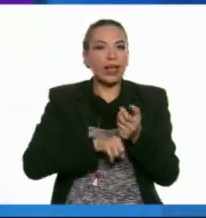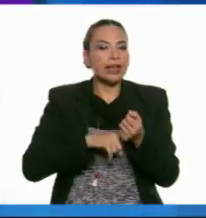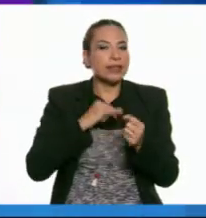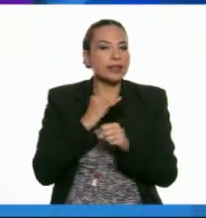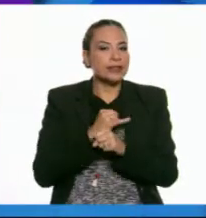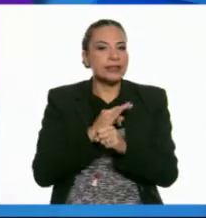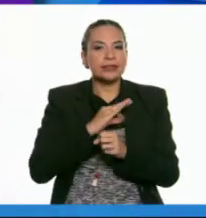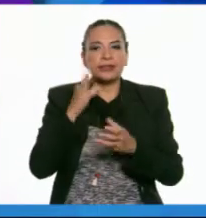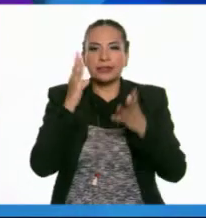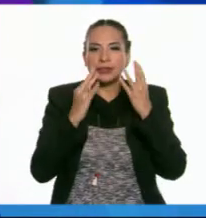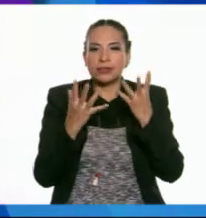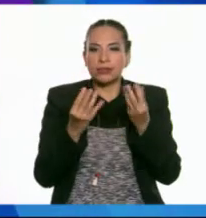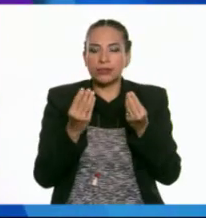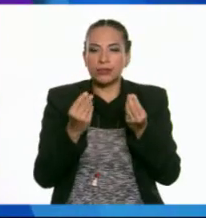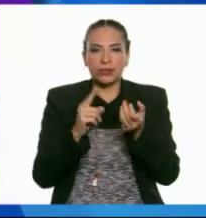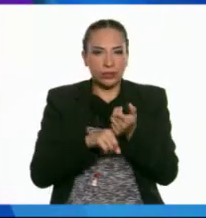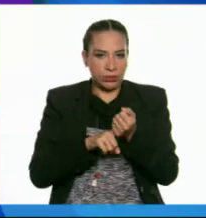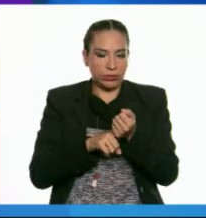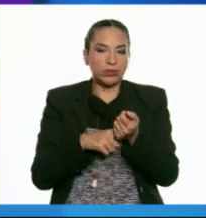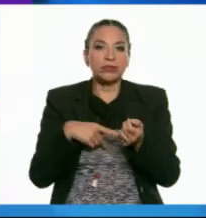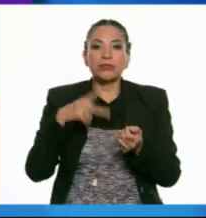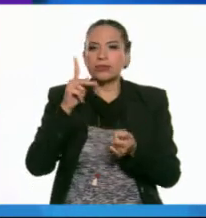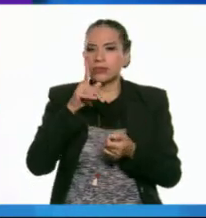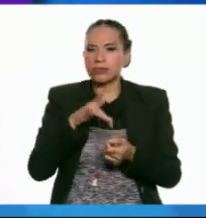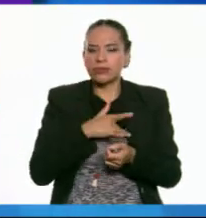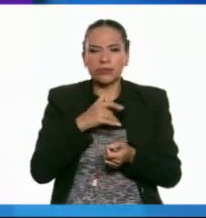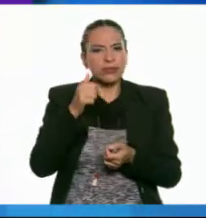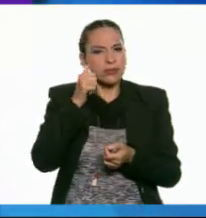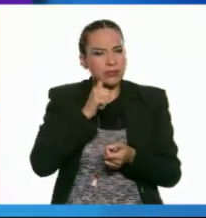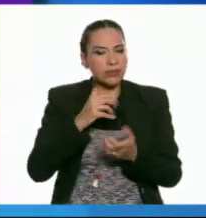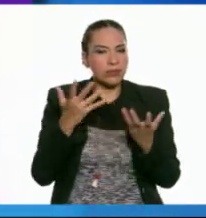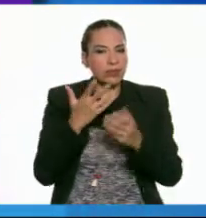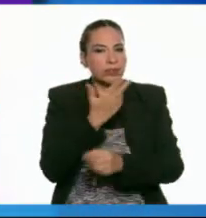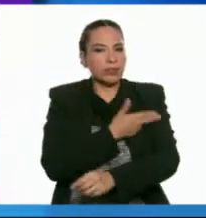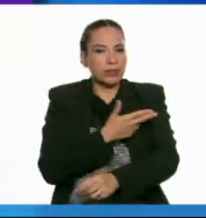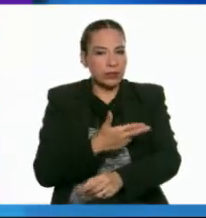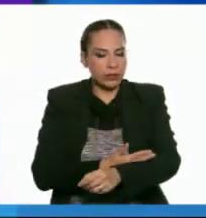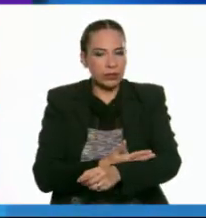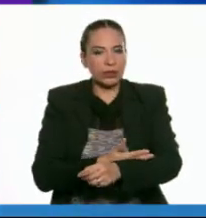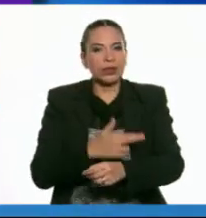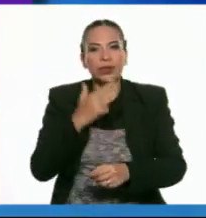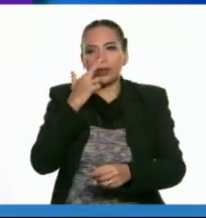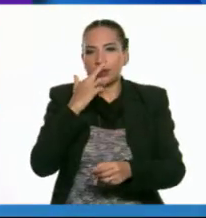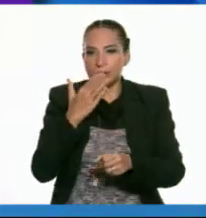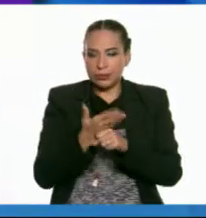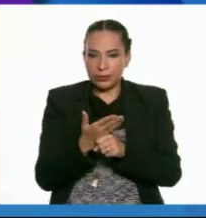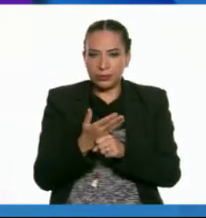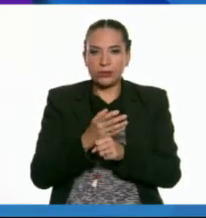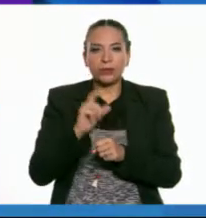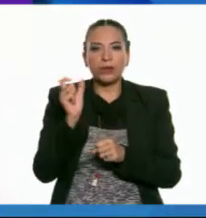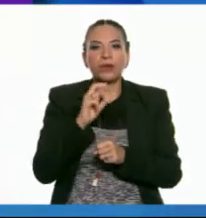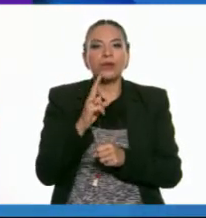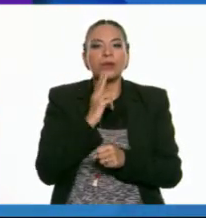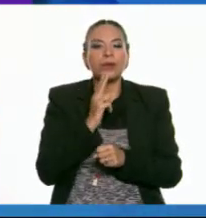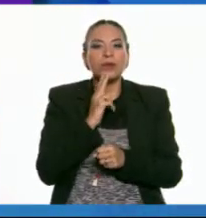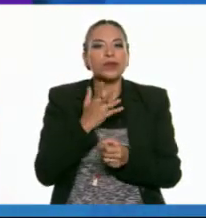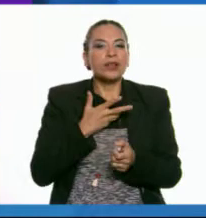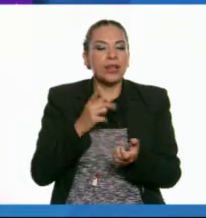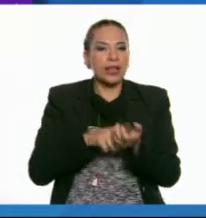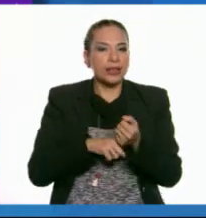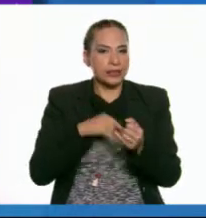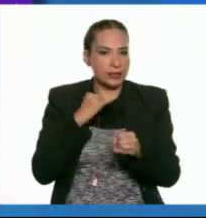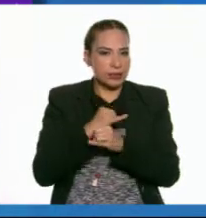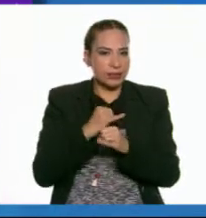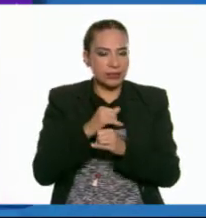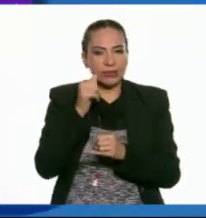puede aprender mucho en el ciberespacio, pero asegúrate de hacerlo honesta y responsablemente. Cuando utilices contenido de la